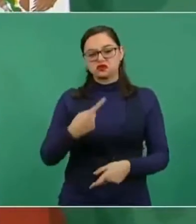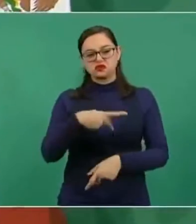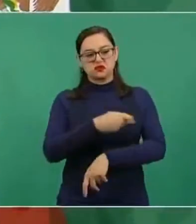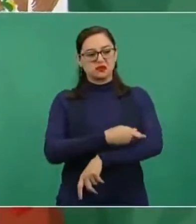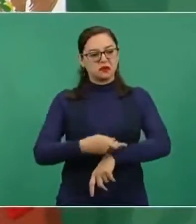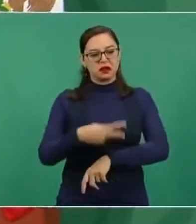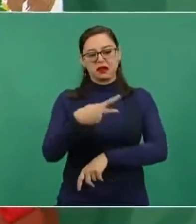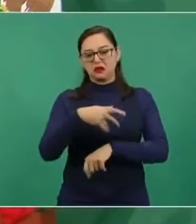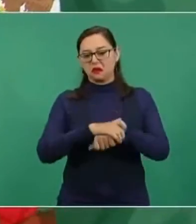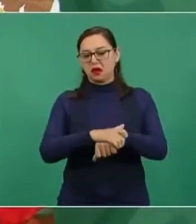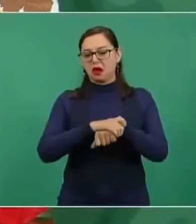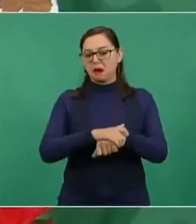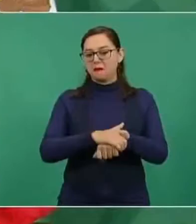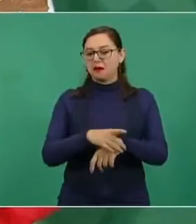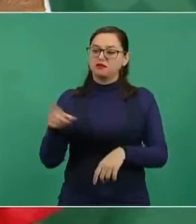allegados.